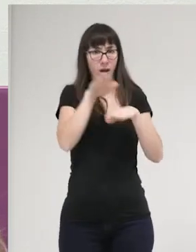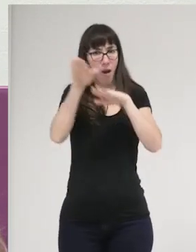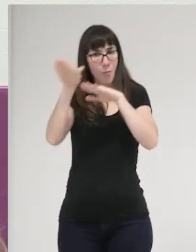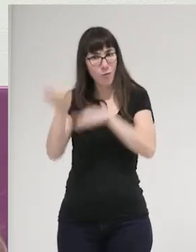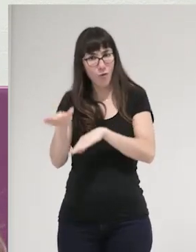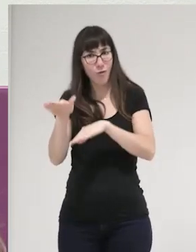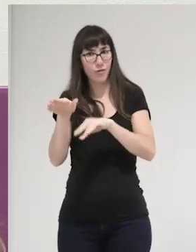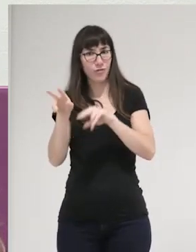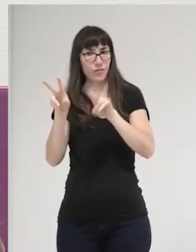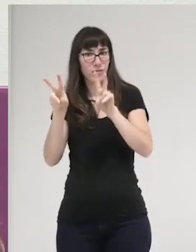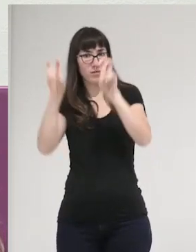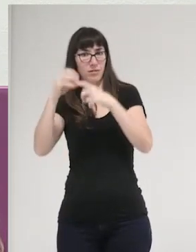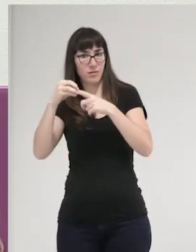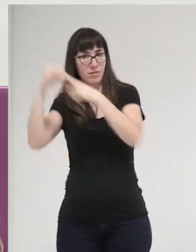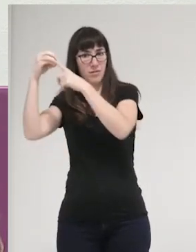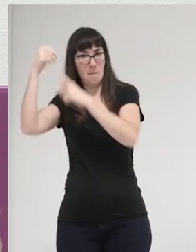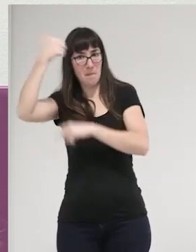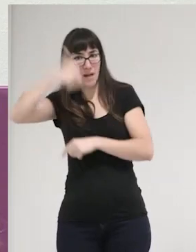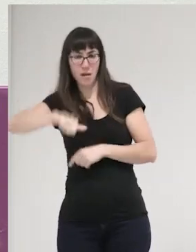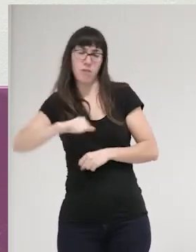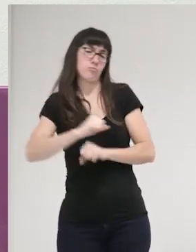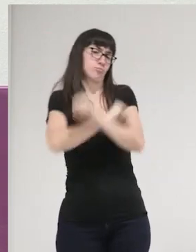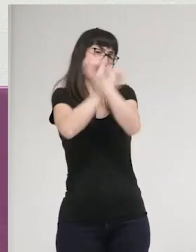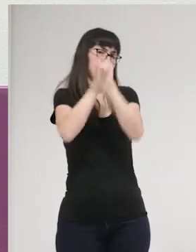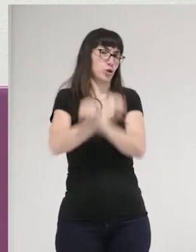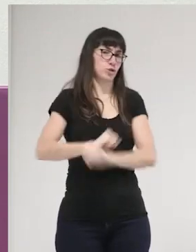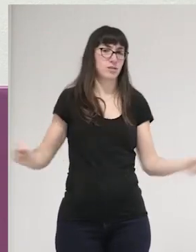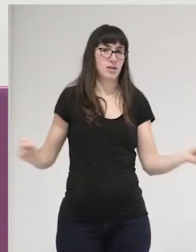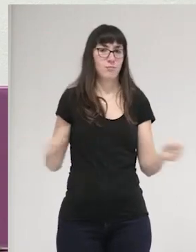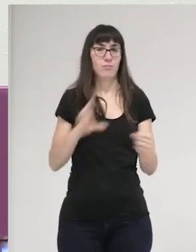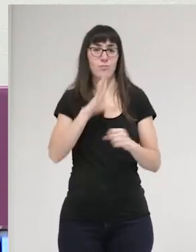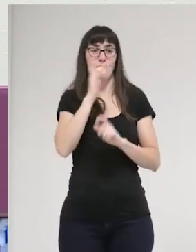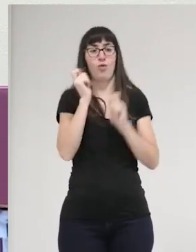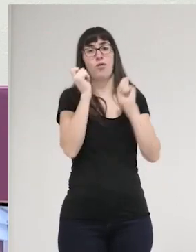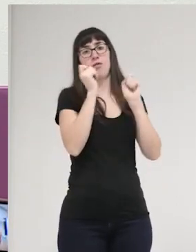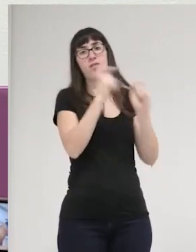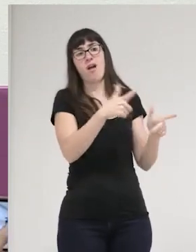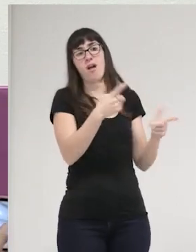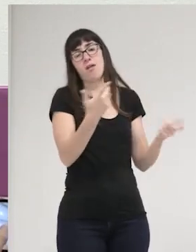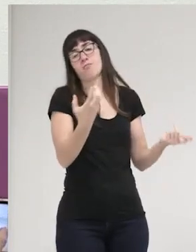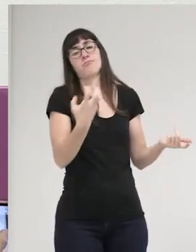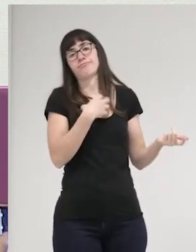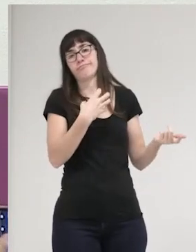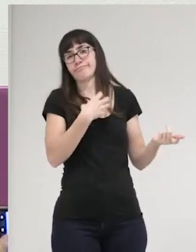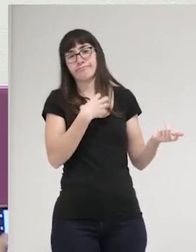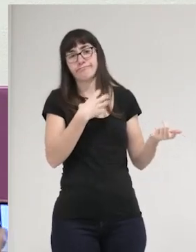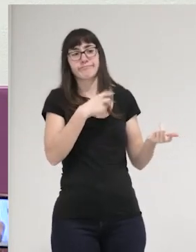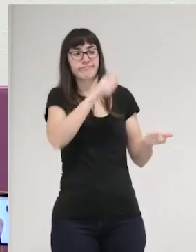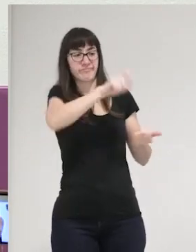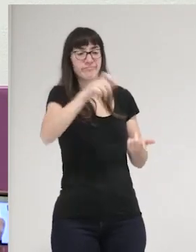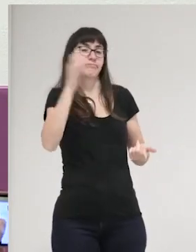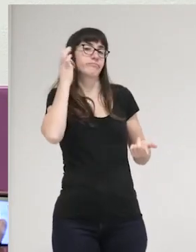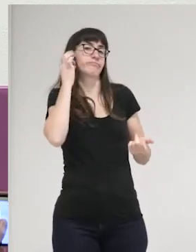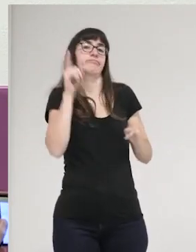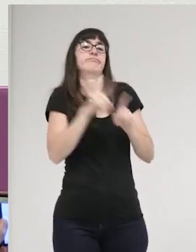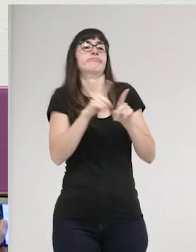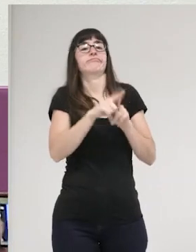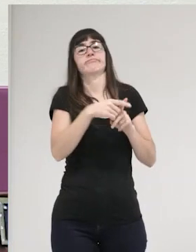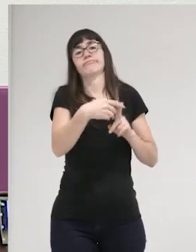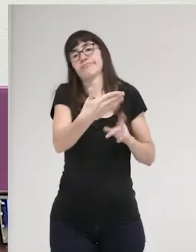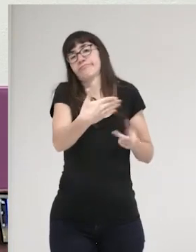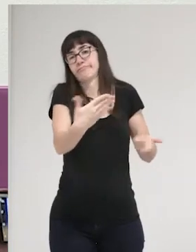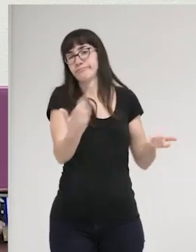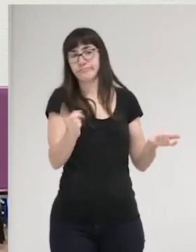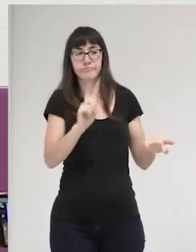el sostenimiento del patriarcado, con el daño también que eso hace y la inferiorización que supone el pensar que las mujeres son más